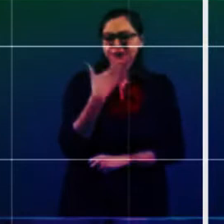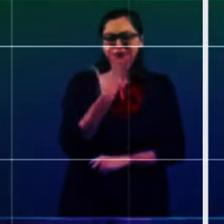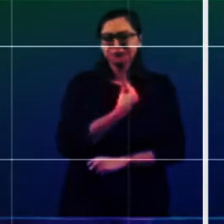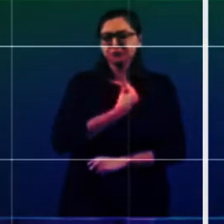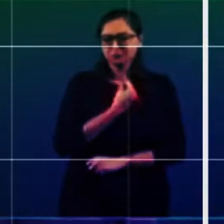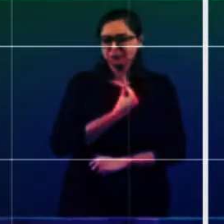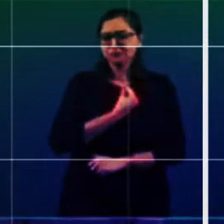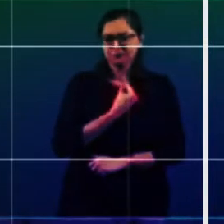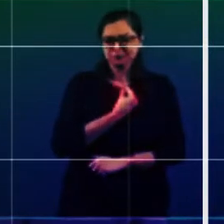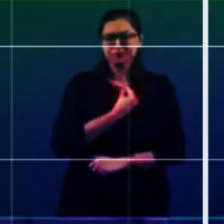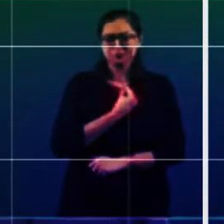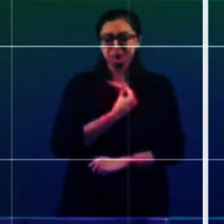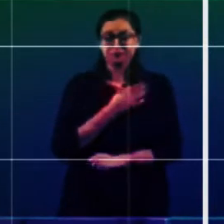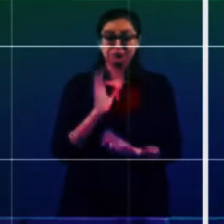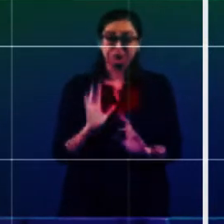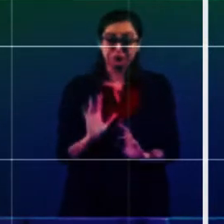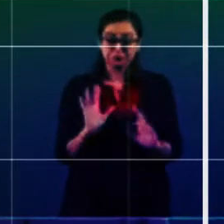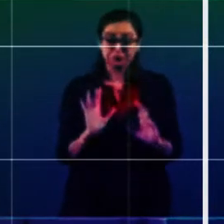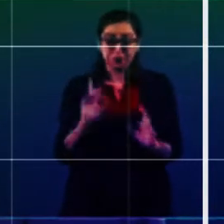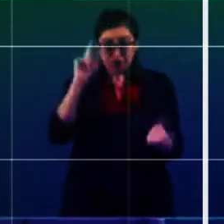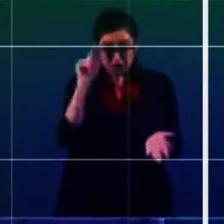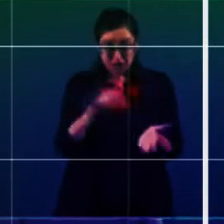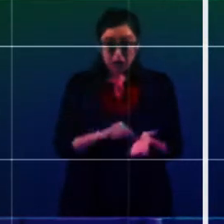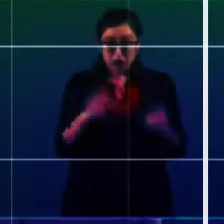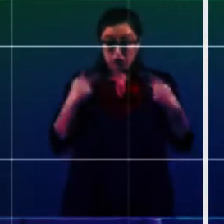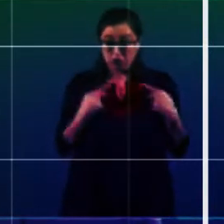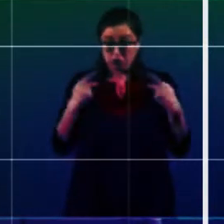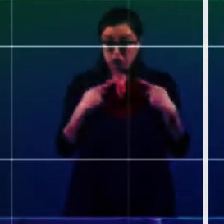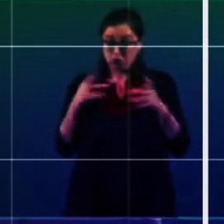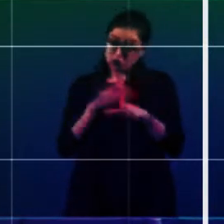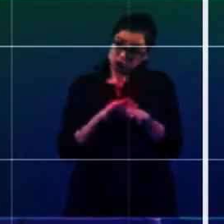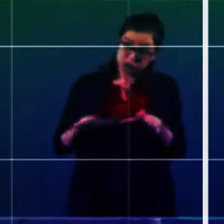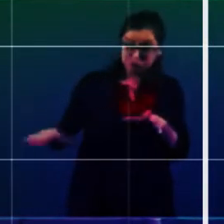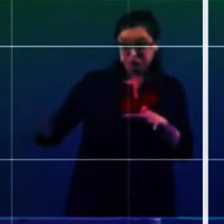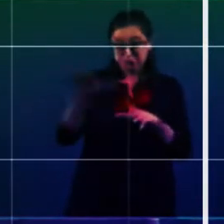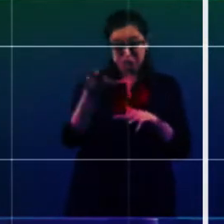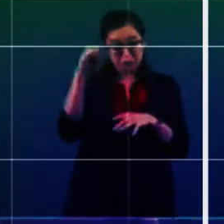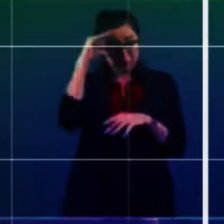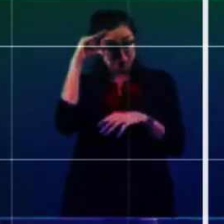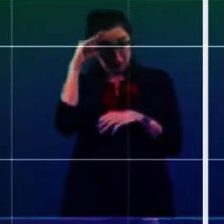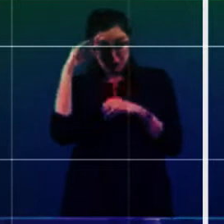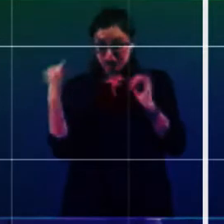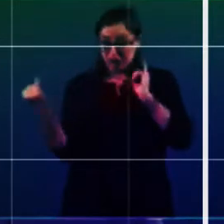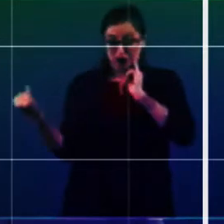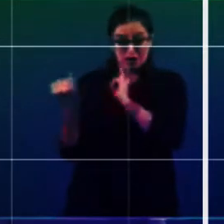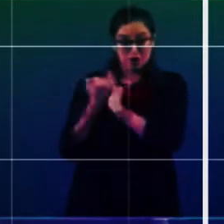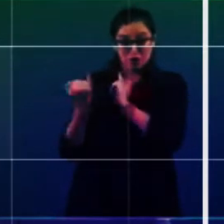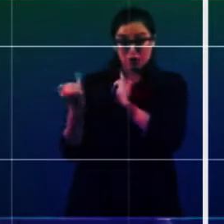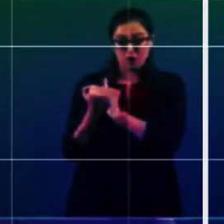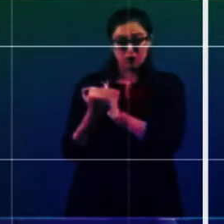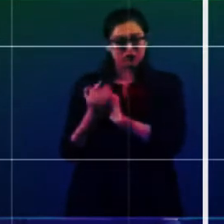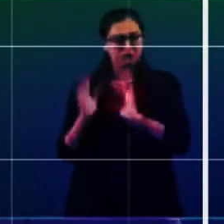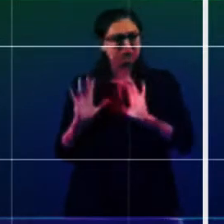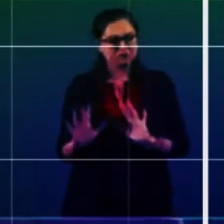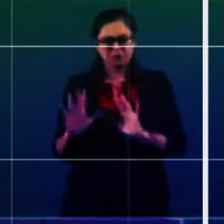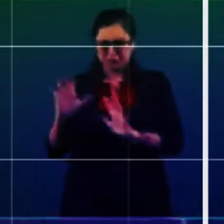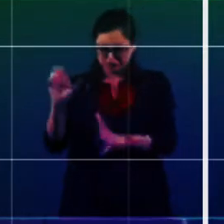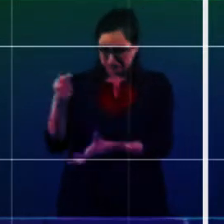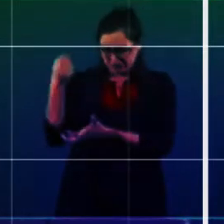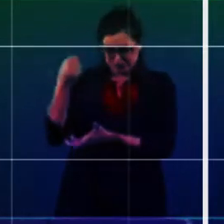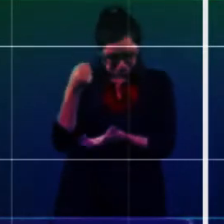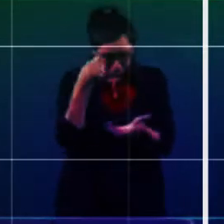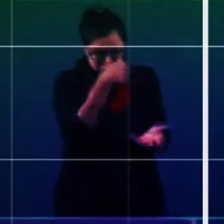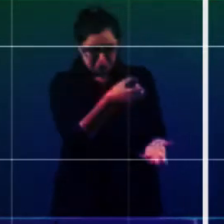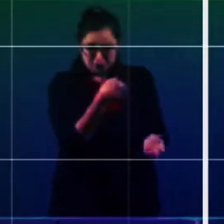también a optar porque ya no se les dé